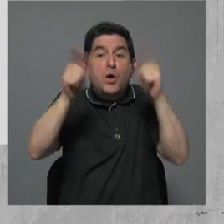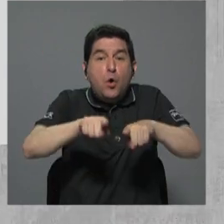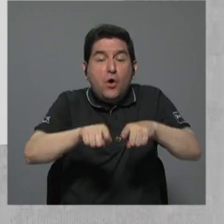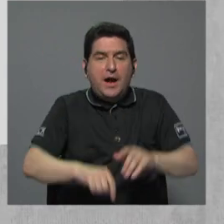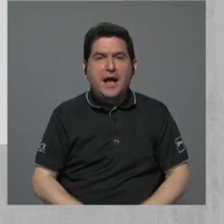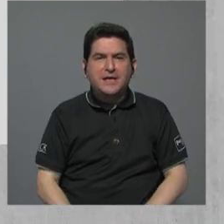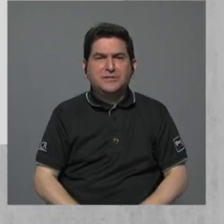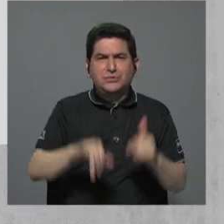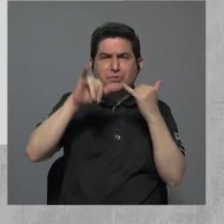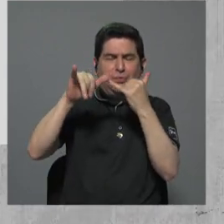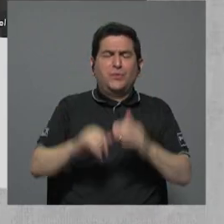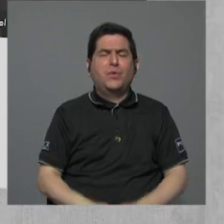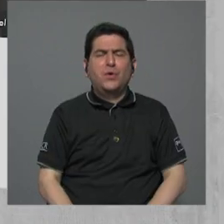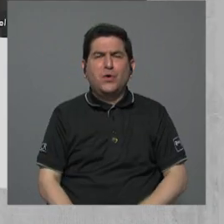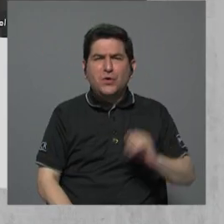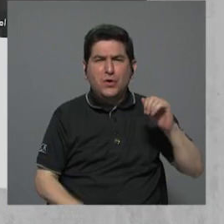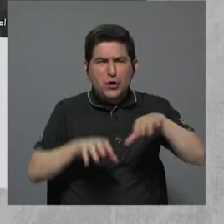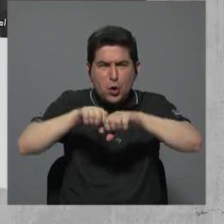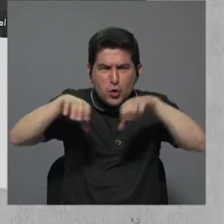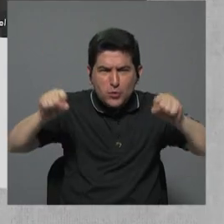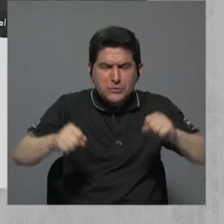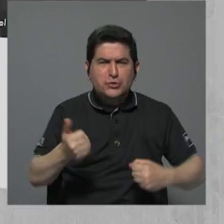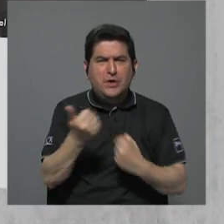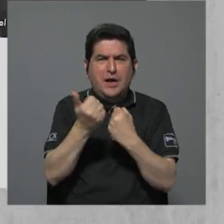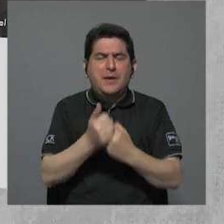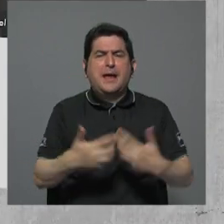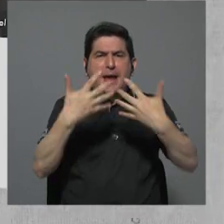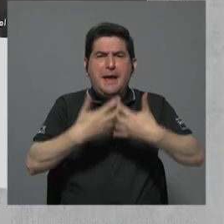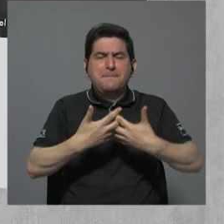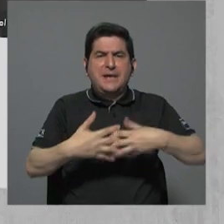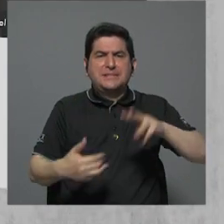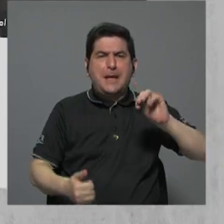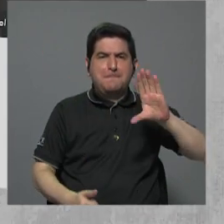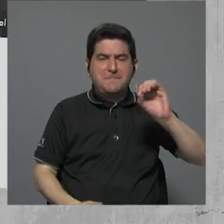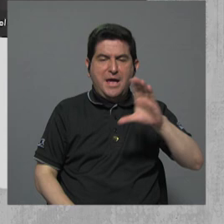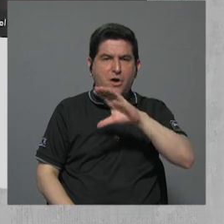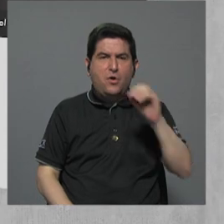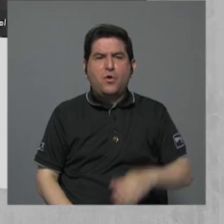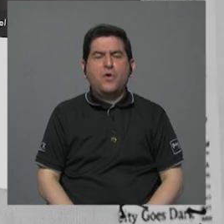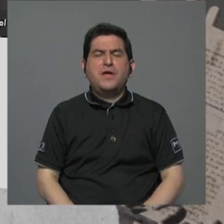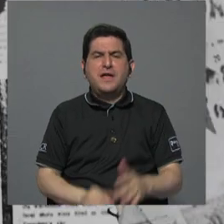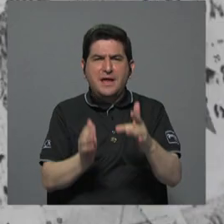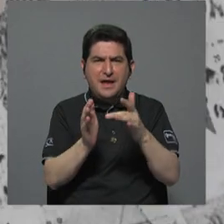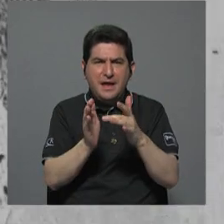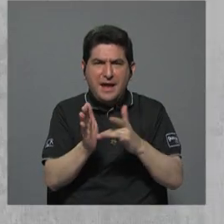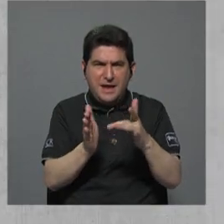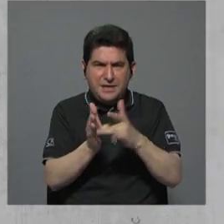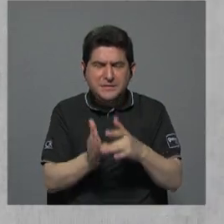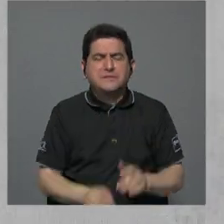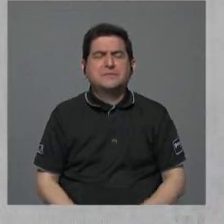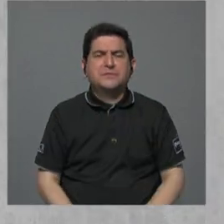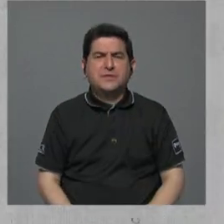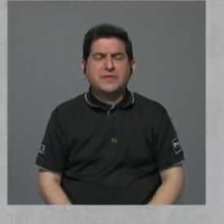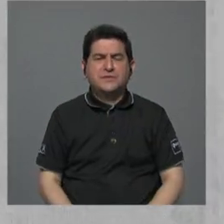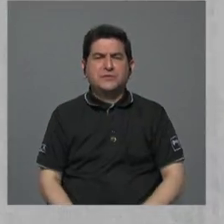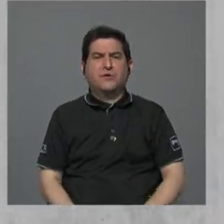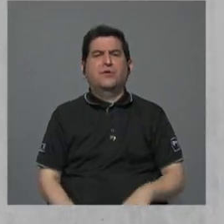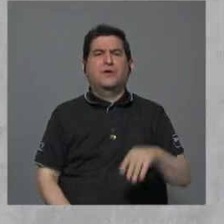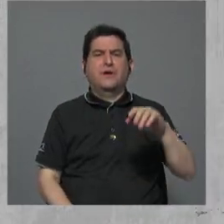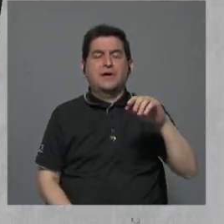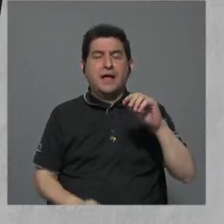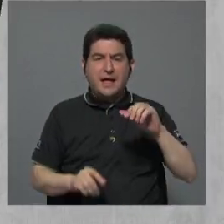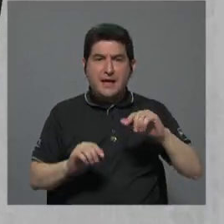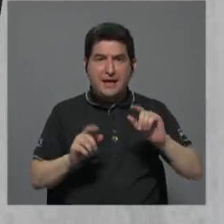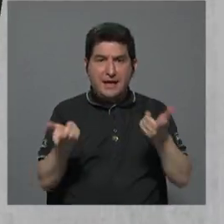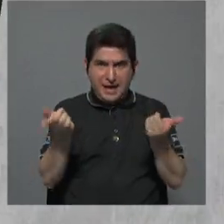imputa por delitos de corrupción en favor de la constructora MECO y la empresa de explosivos Explotec. Se trata del